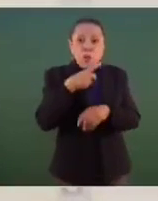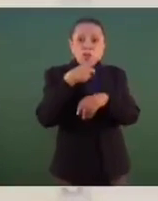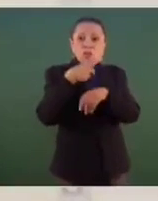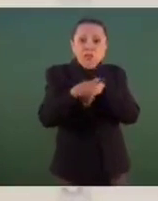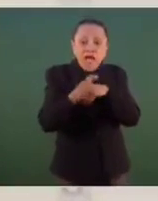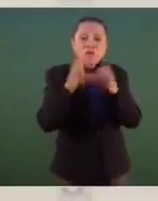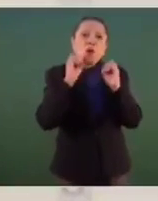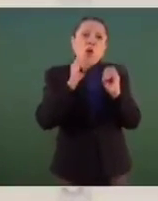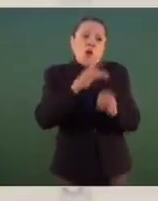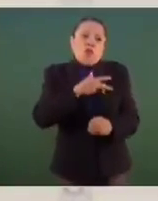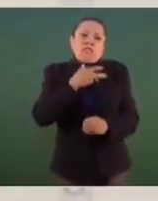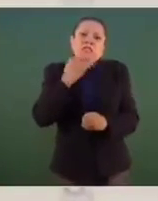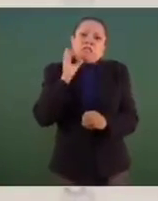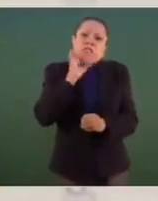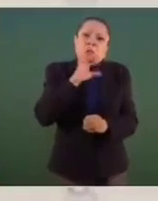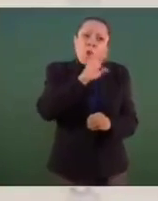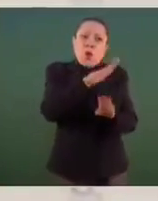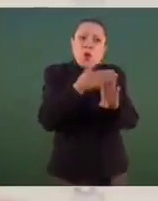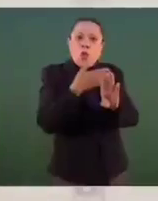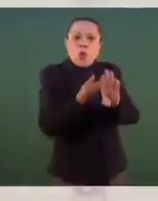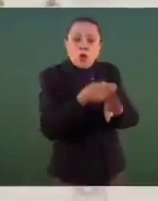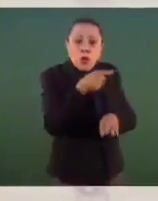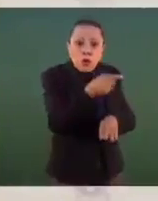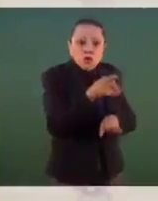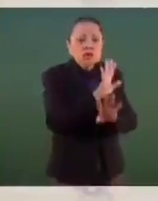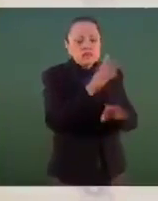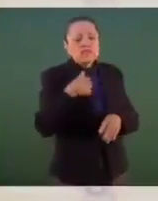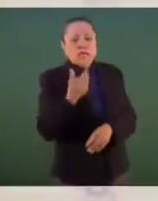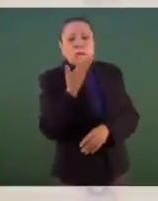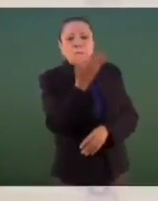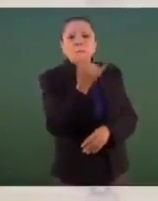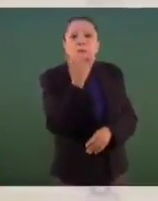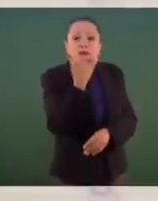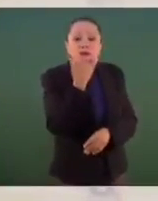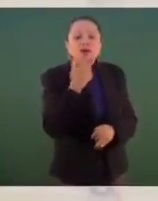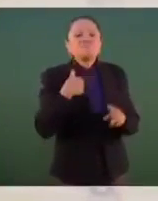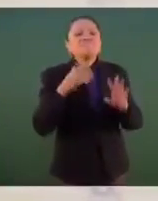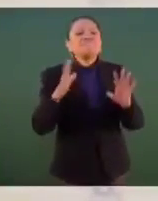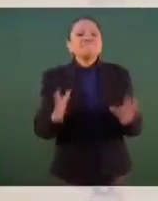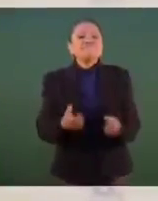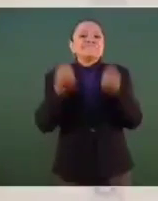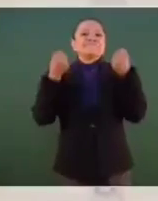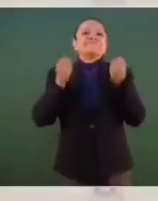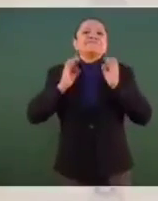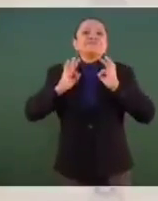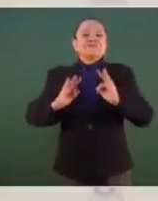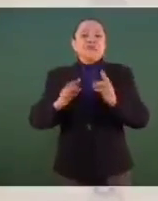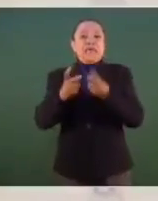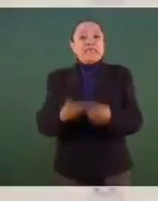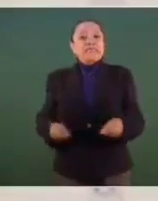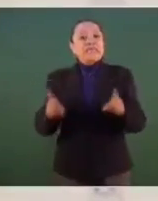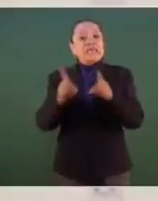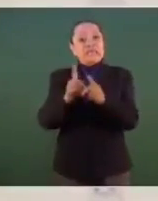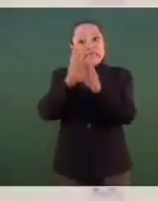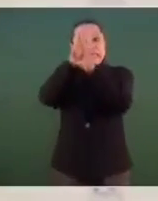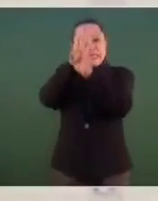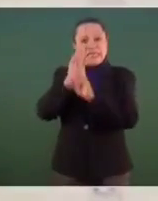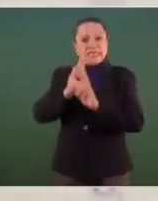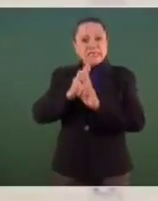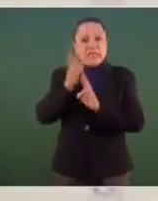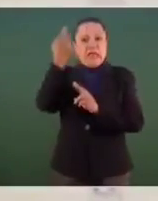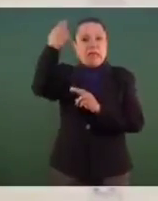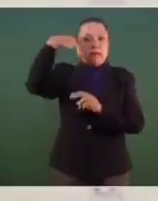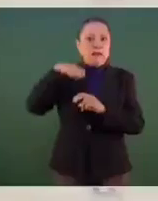dolor causado, recupera su dignidad y su paz